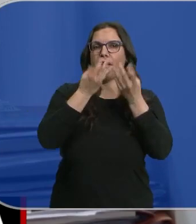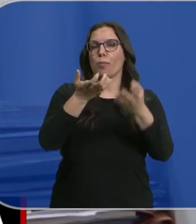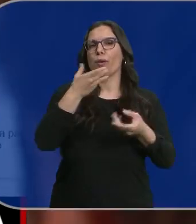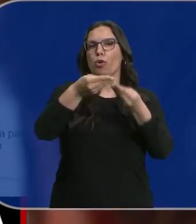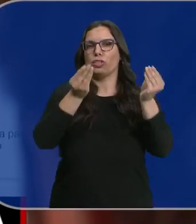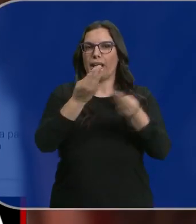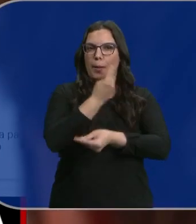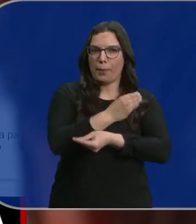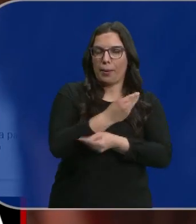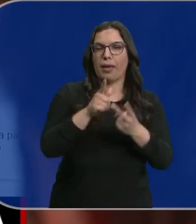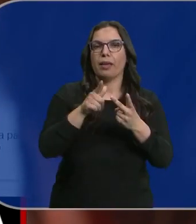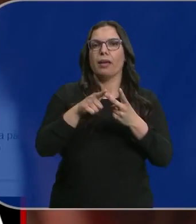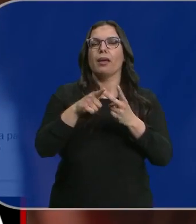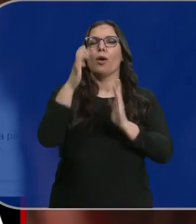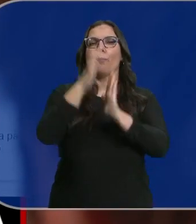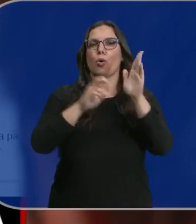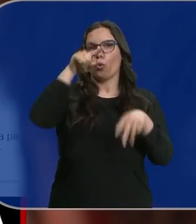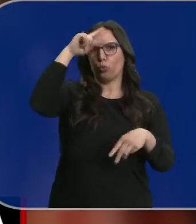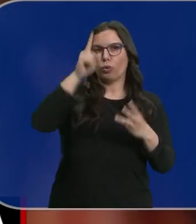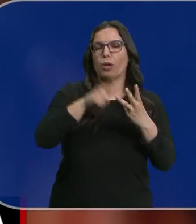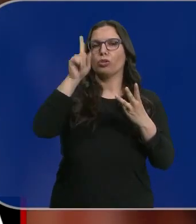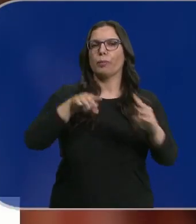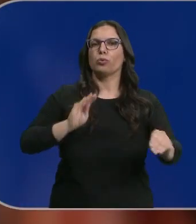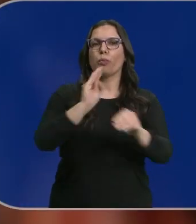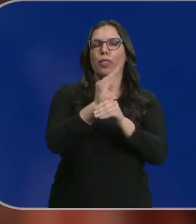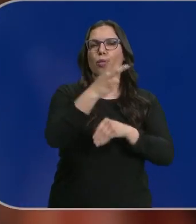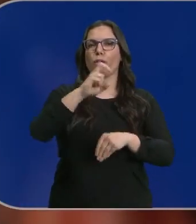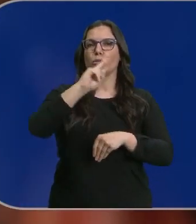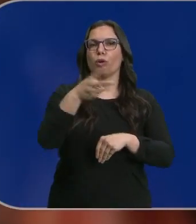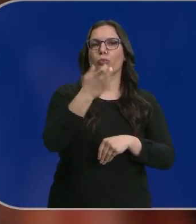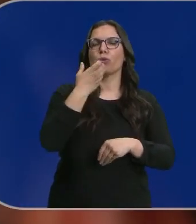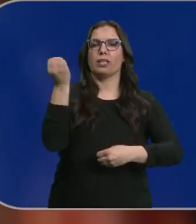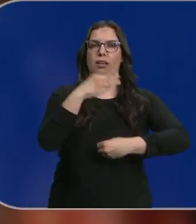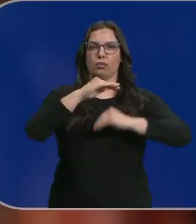cheque BB, al bono cultural o la subvención de 200 euros por bajos ingresos.